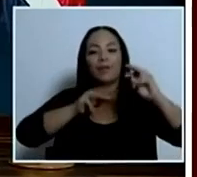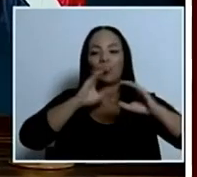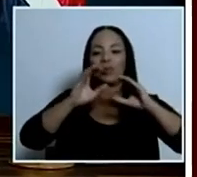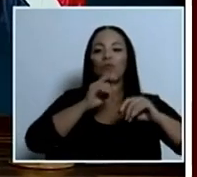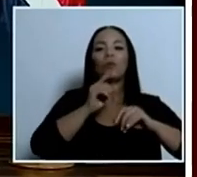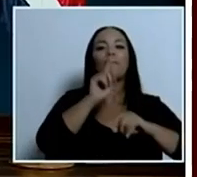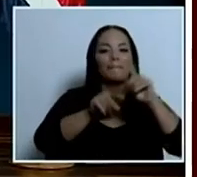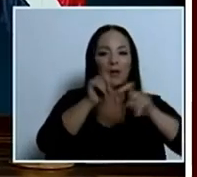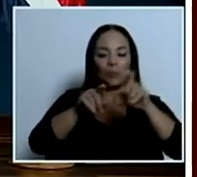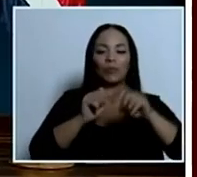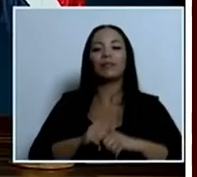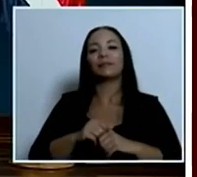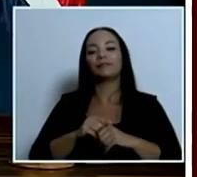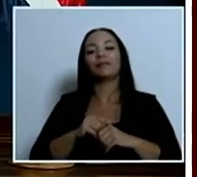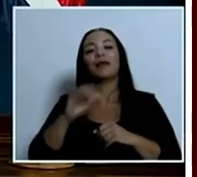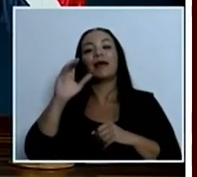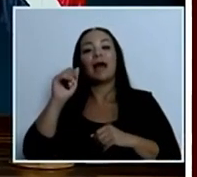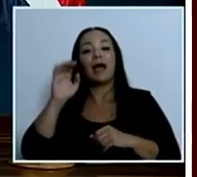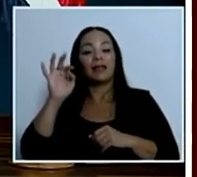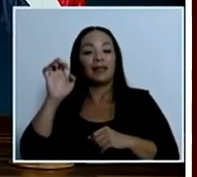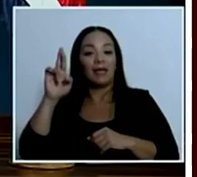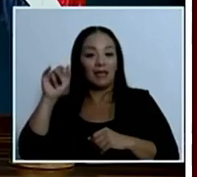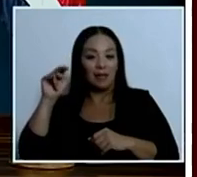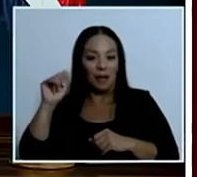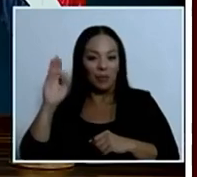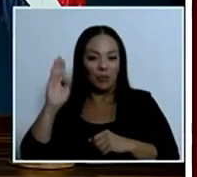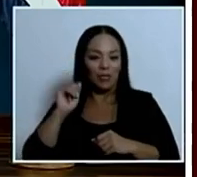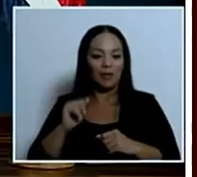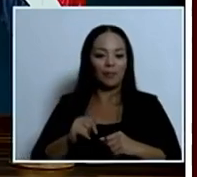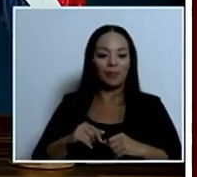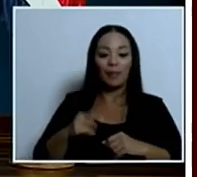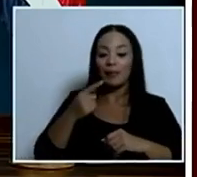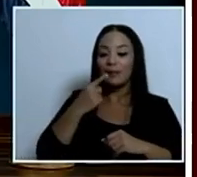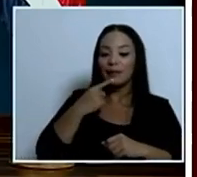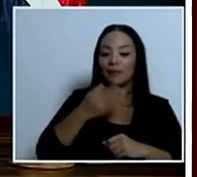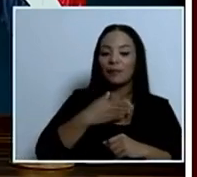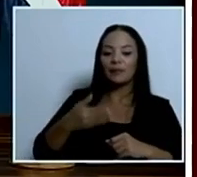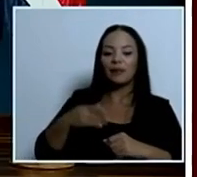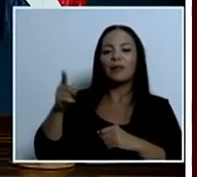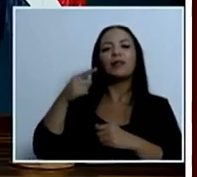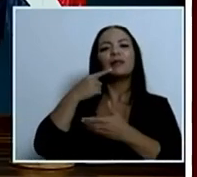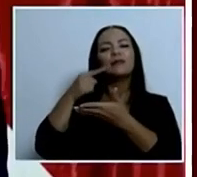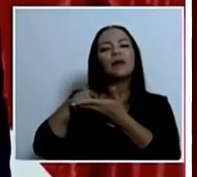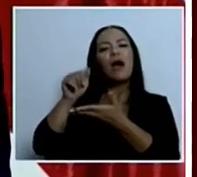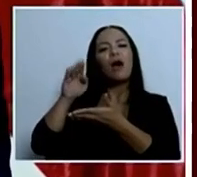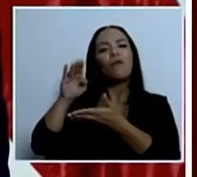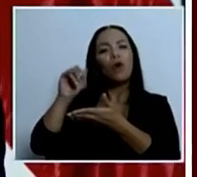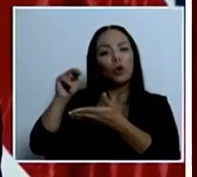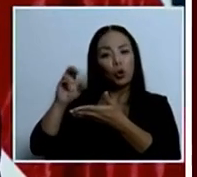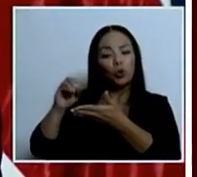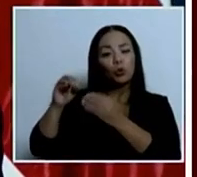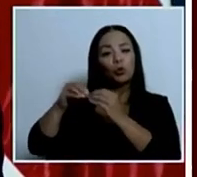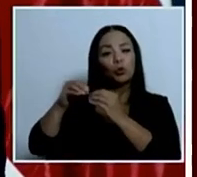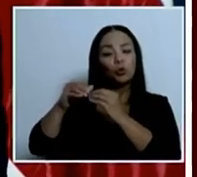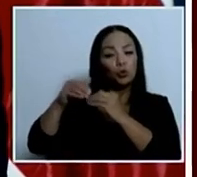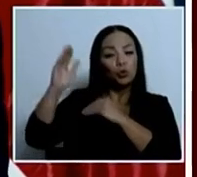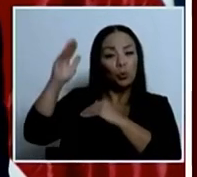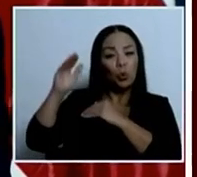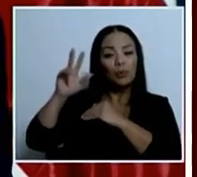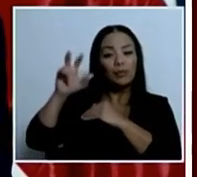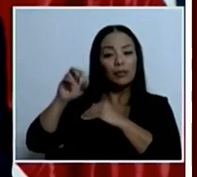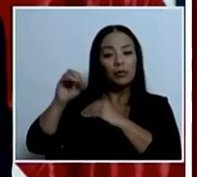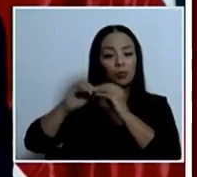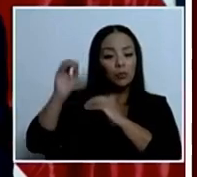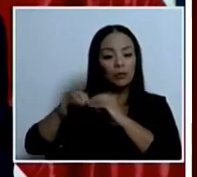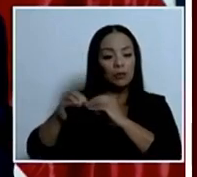Bonilla de Noticias Colombia. Aquí veo un comentario que dice que el abono subió al 300%. Permítame, ministro,